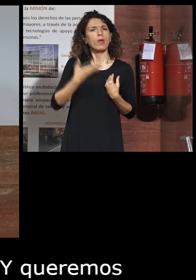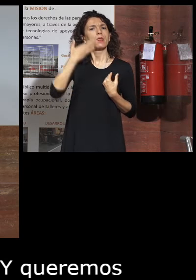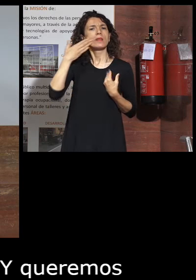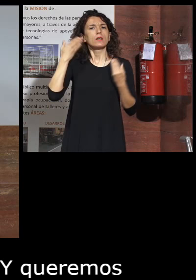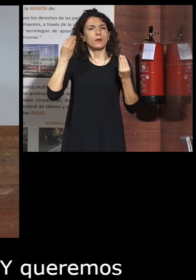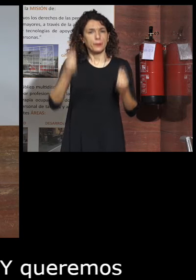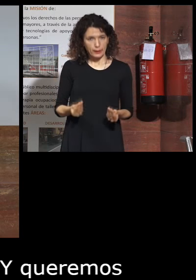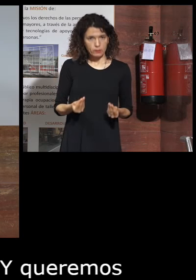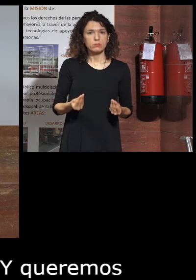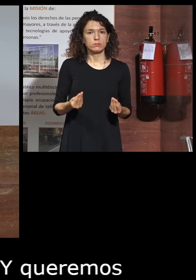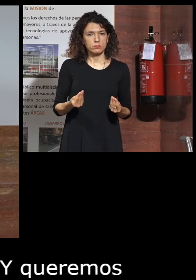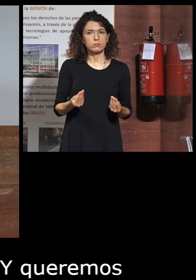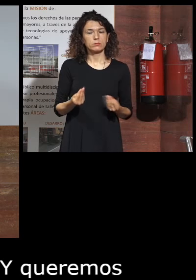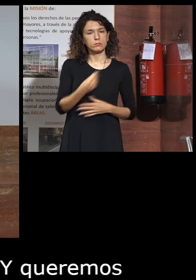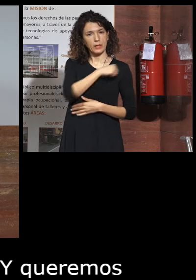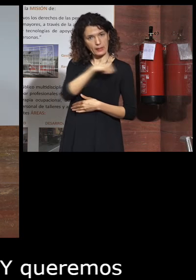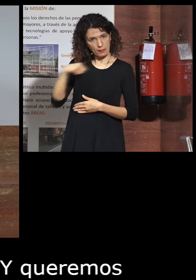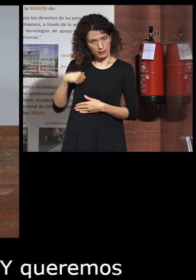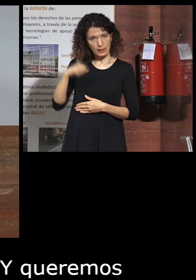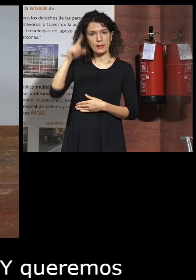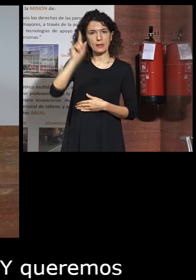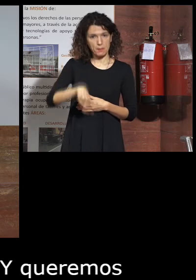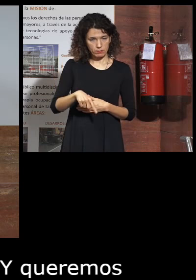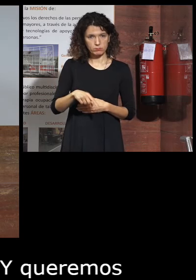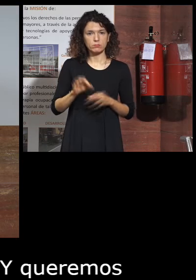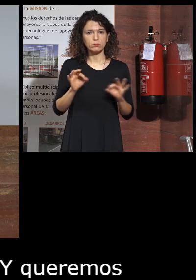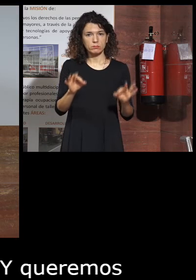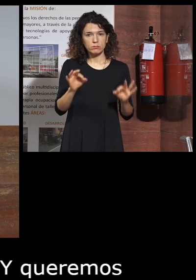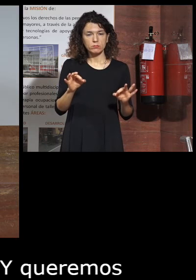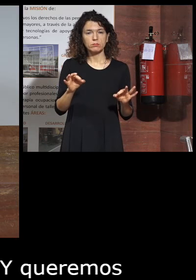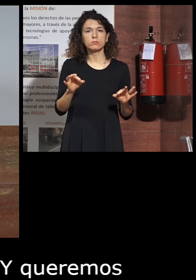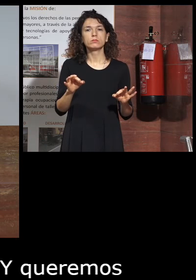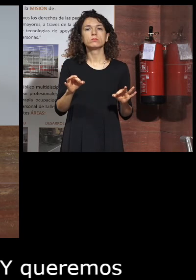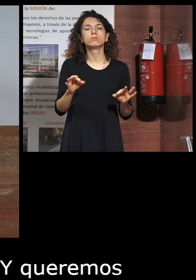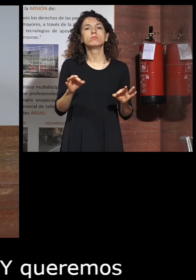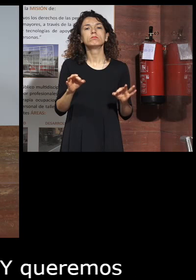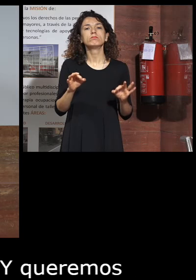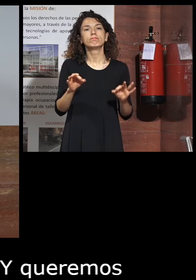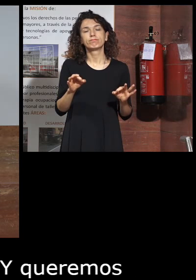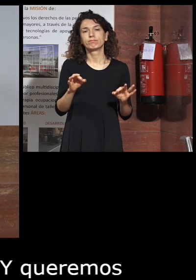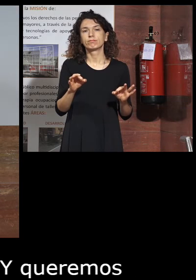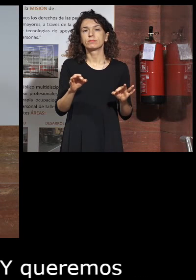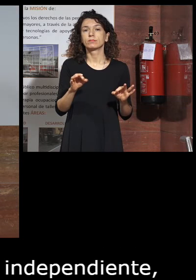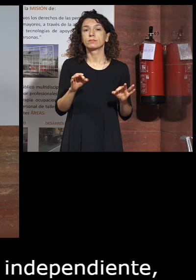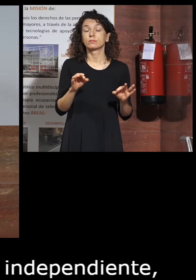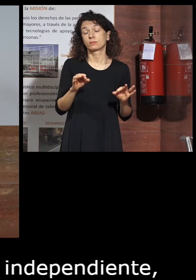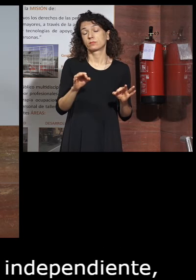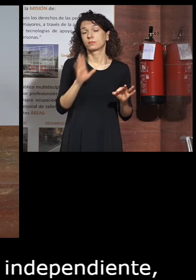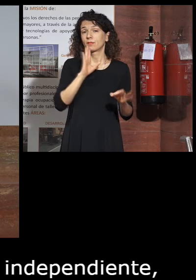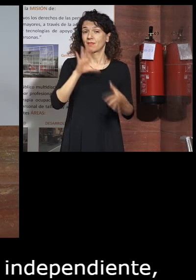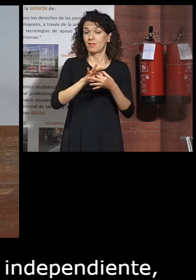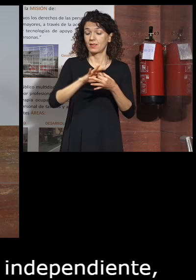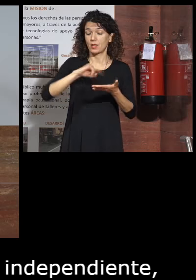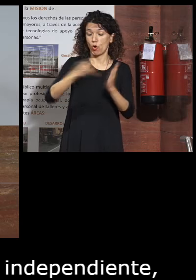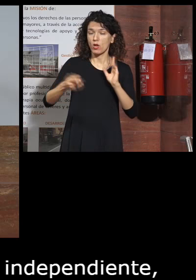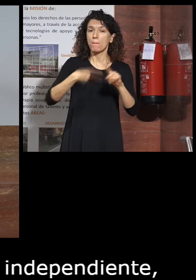y independiente, por excepto a las tecnologías y